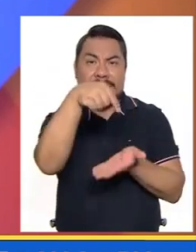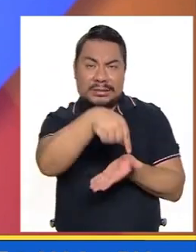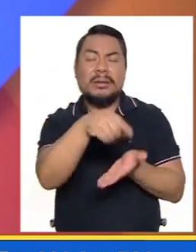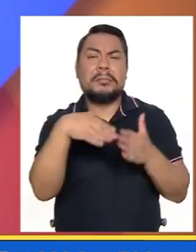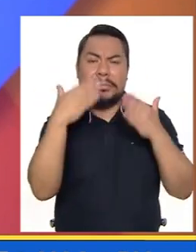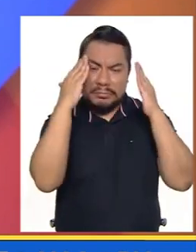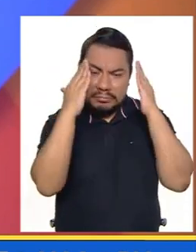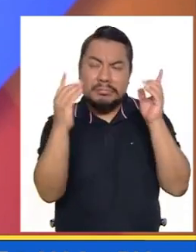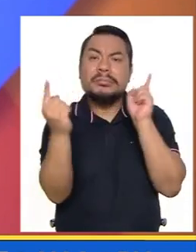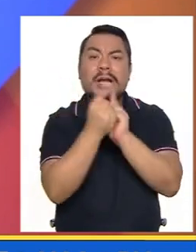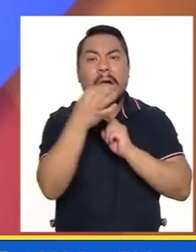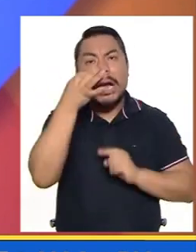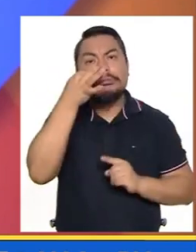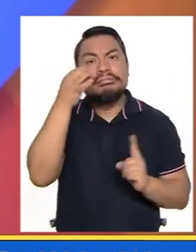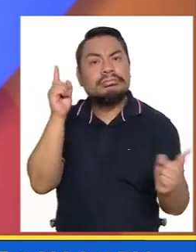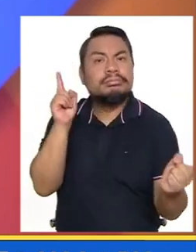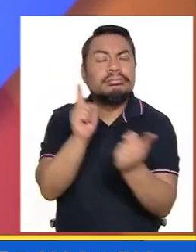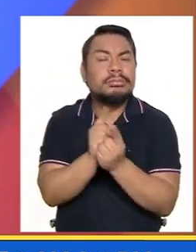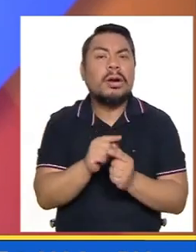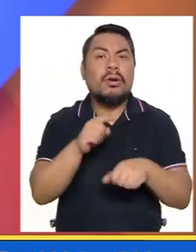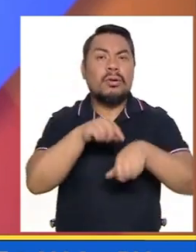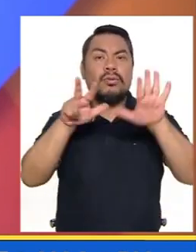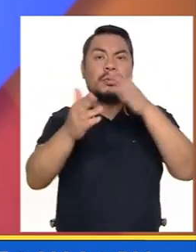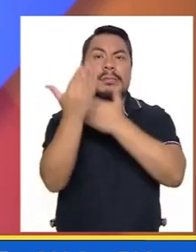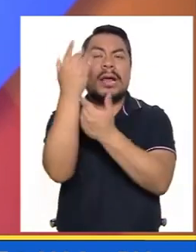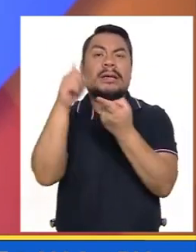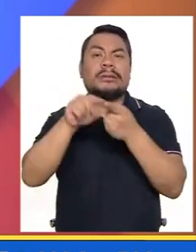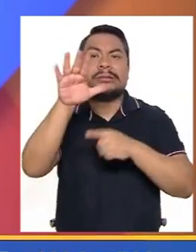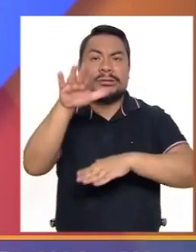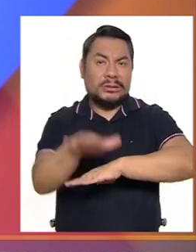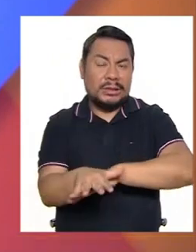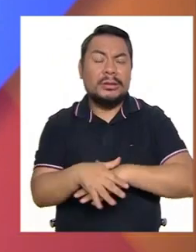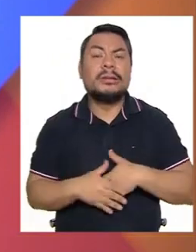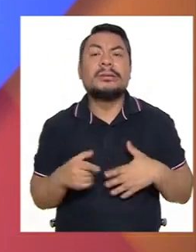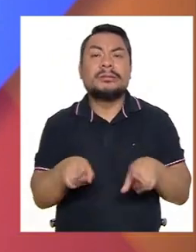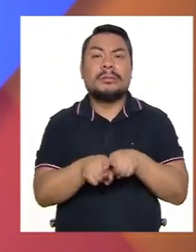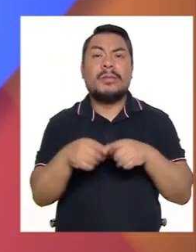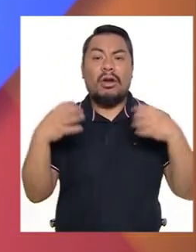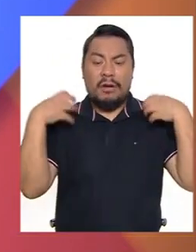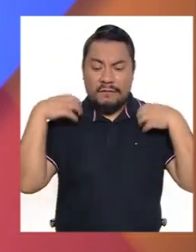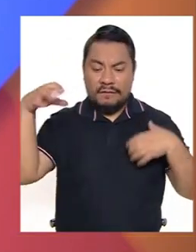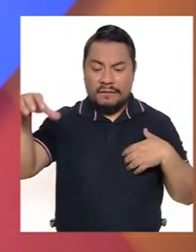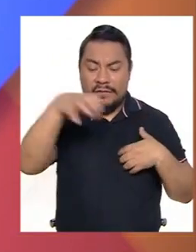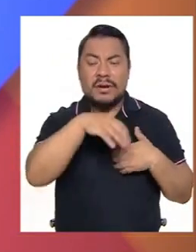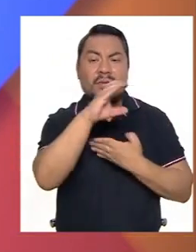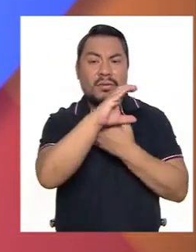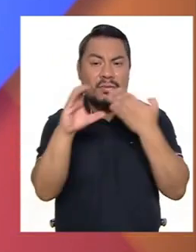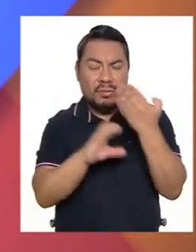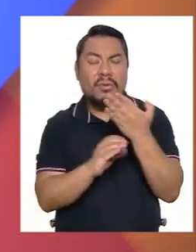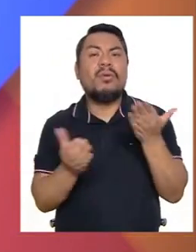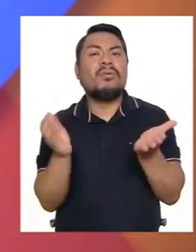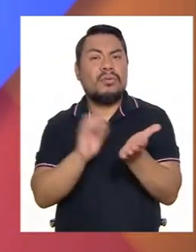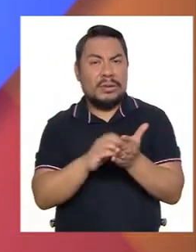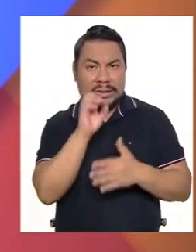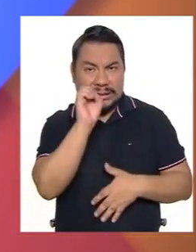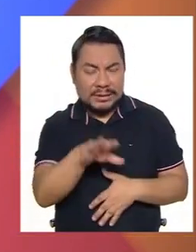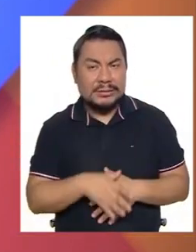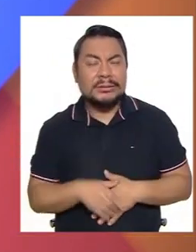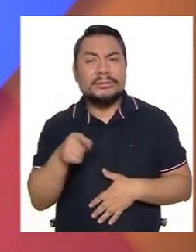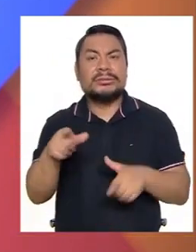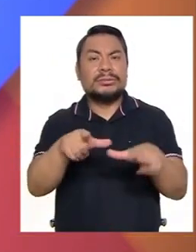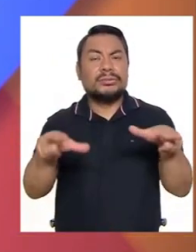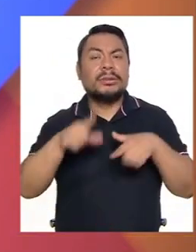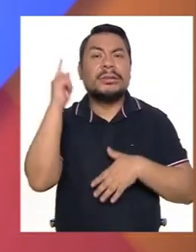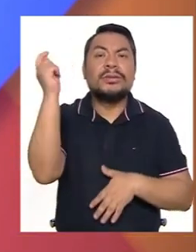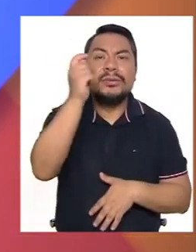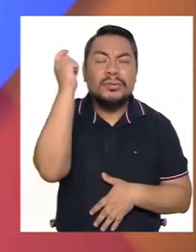atendidos de manera presencial de 8 de la mañana a 5 de la tarde y en las oficinas de Conadis, nuevamente, te repito, en las ciudades